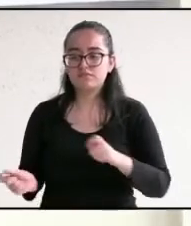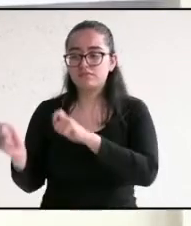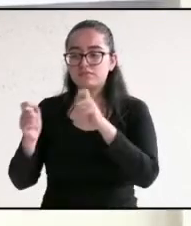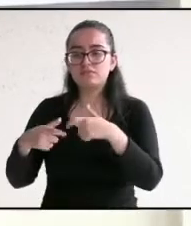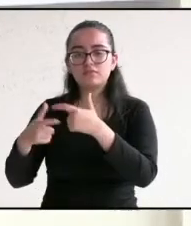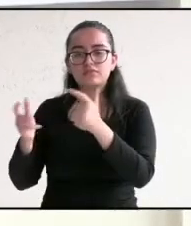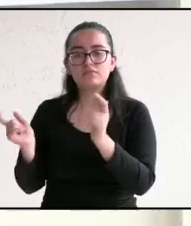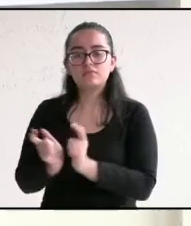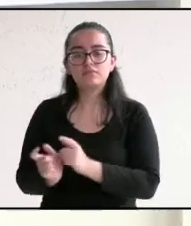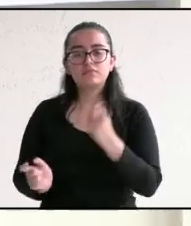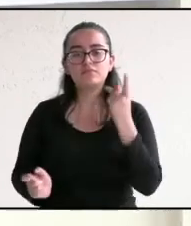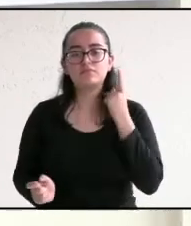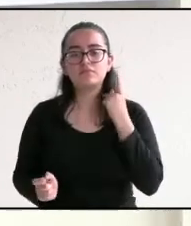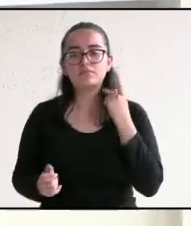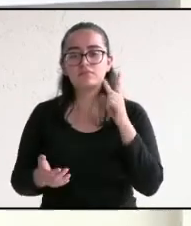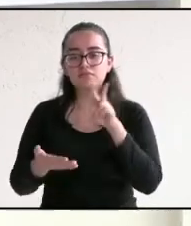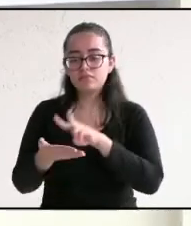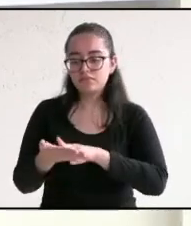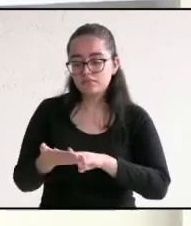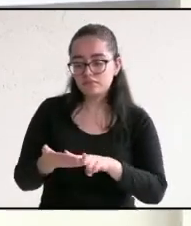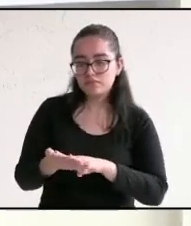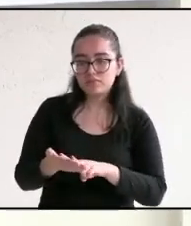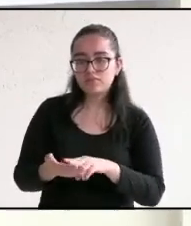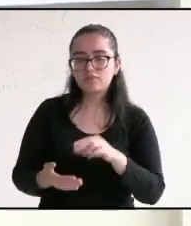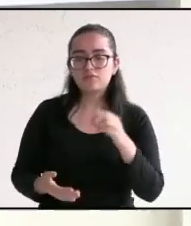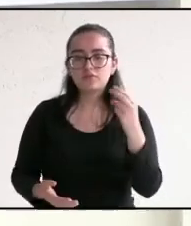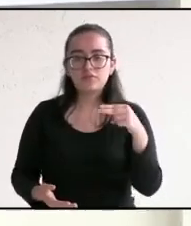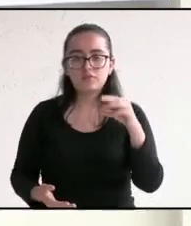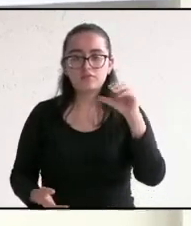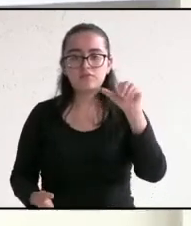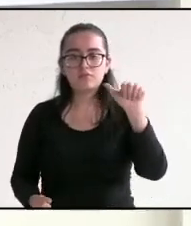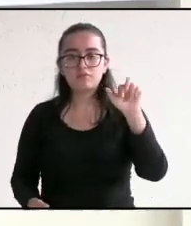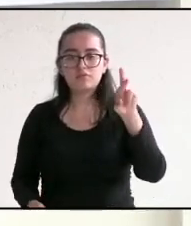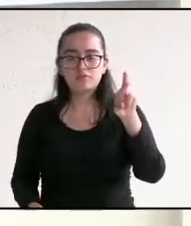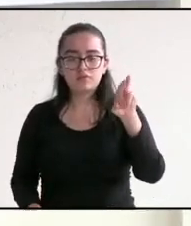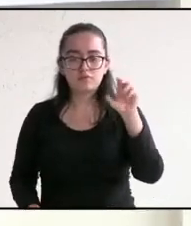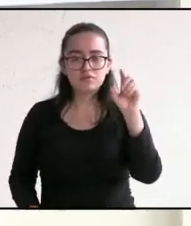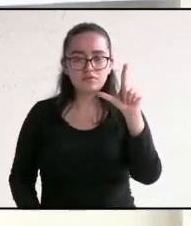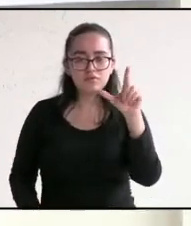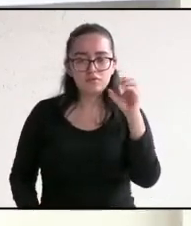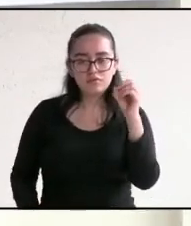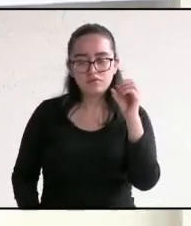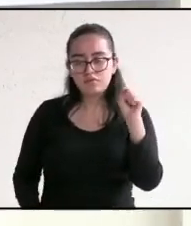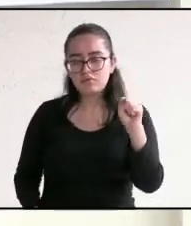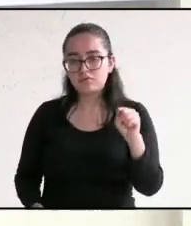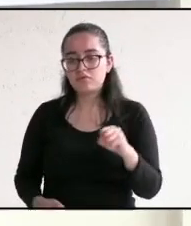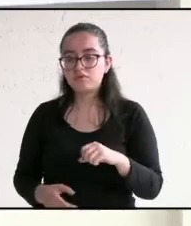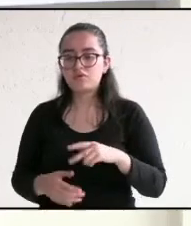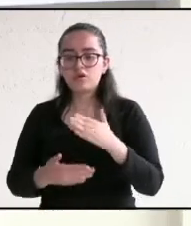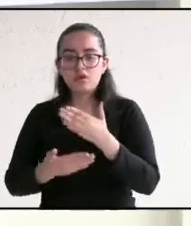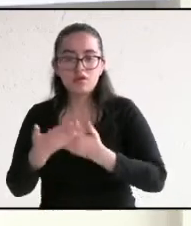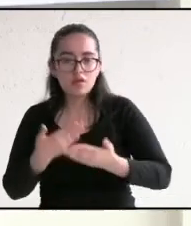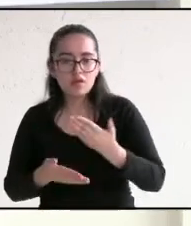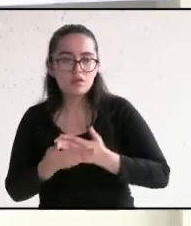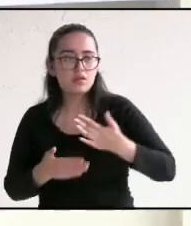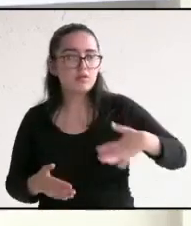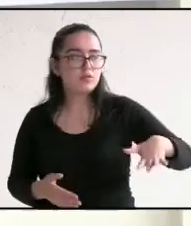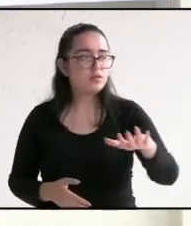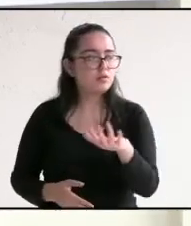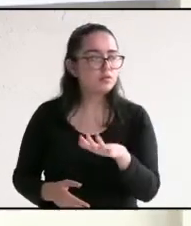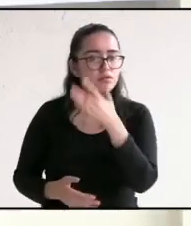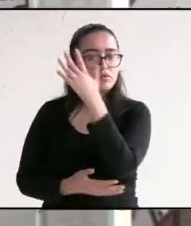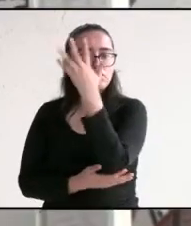candidato del Partido Verde, Carlos Retureta, en el tema de desarrollo social y sustentable. Adelante, candidato.